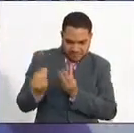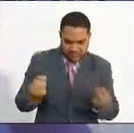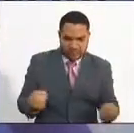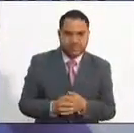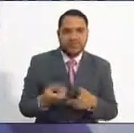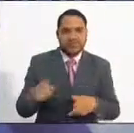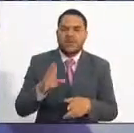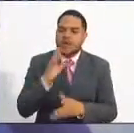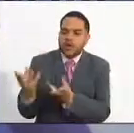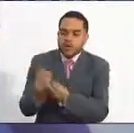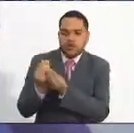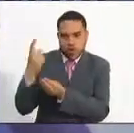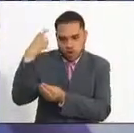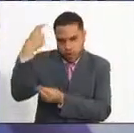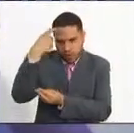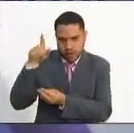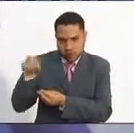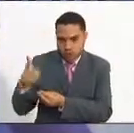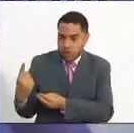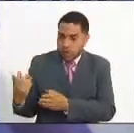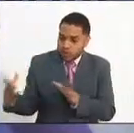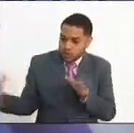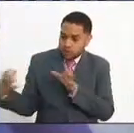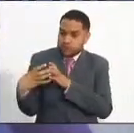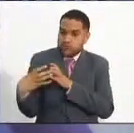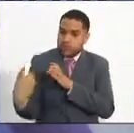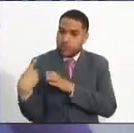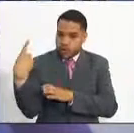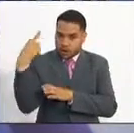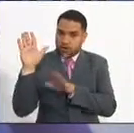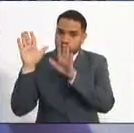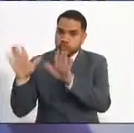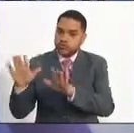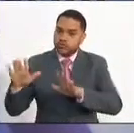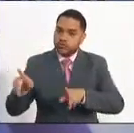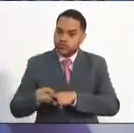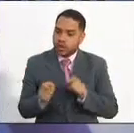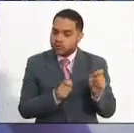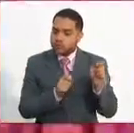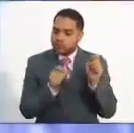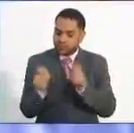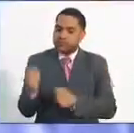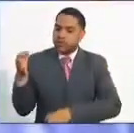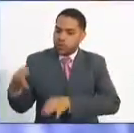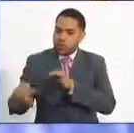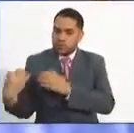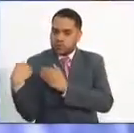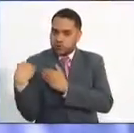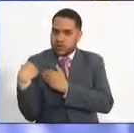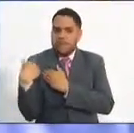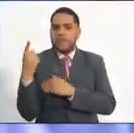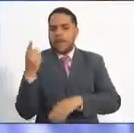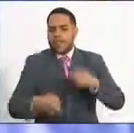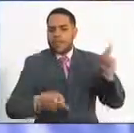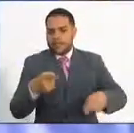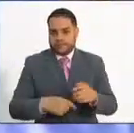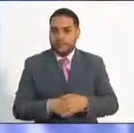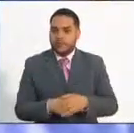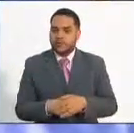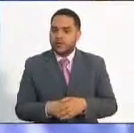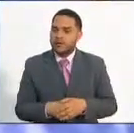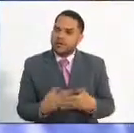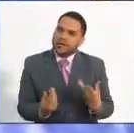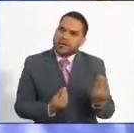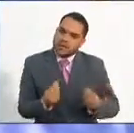gobierno, un parlamento y una comisión de justicia que agrupa directamente como autoridad del pueblo Embera. Estamos hablando de formar y desarrollar